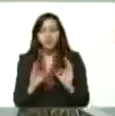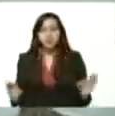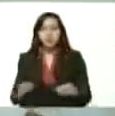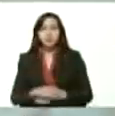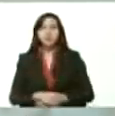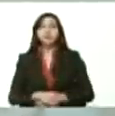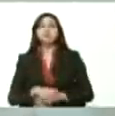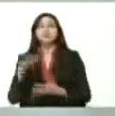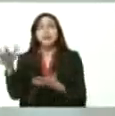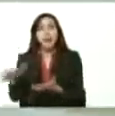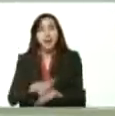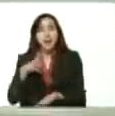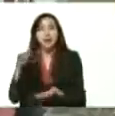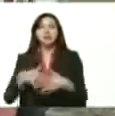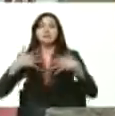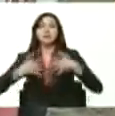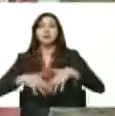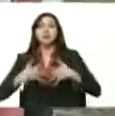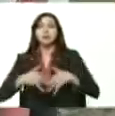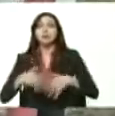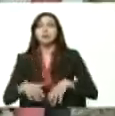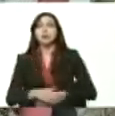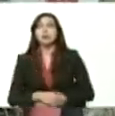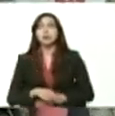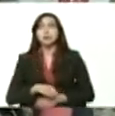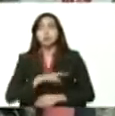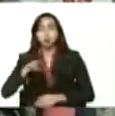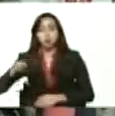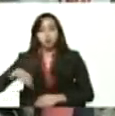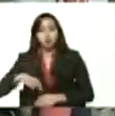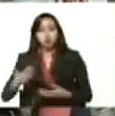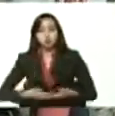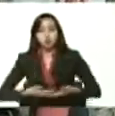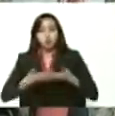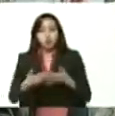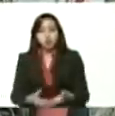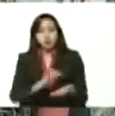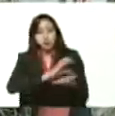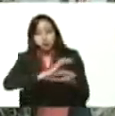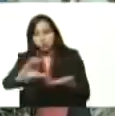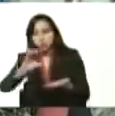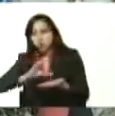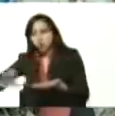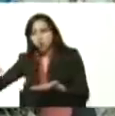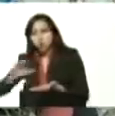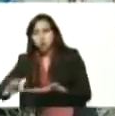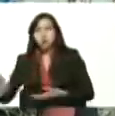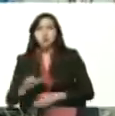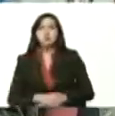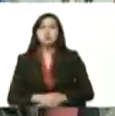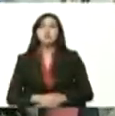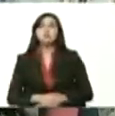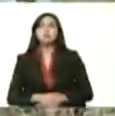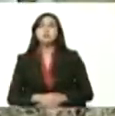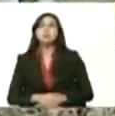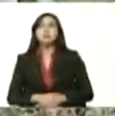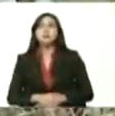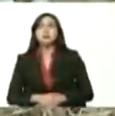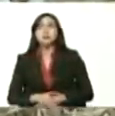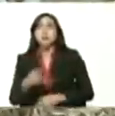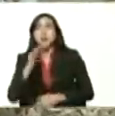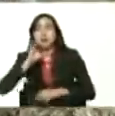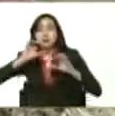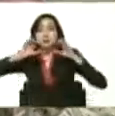agroindustria nosotros presidente estaremos entregando crédito para maíz y para